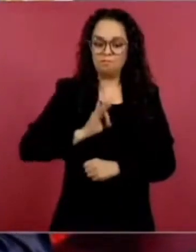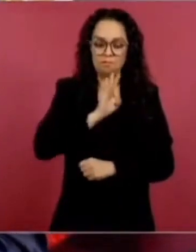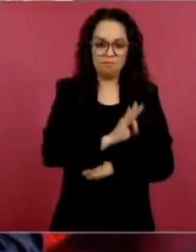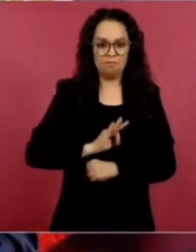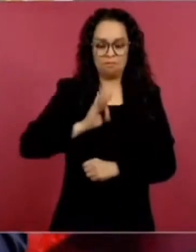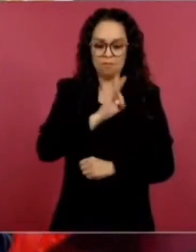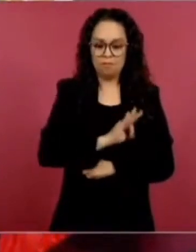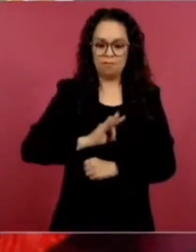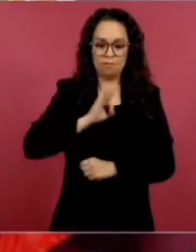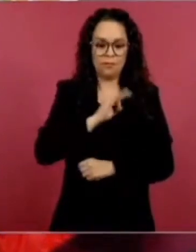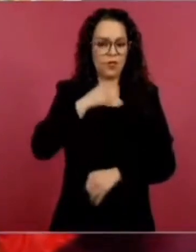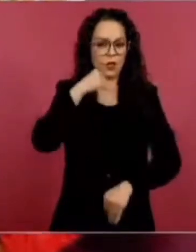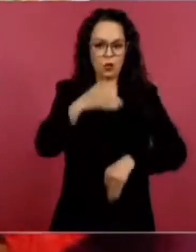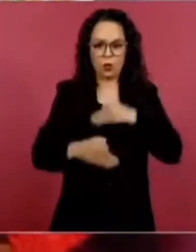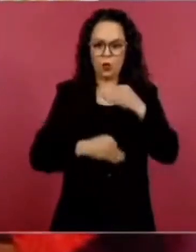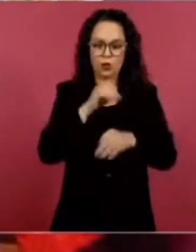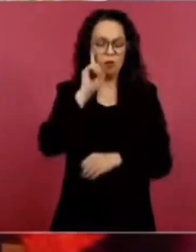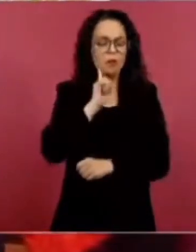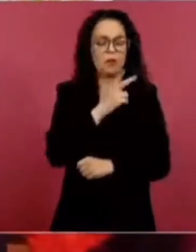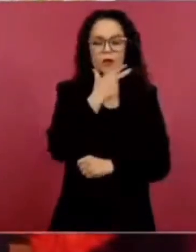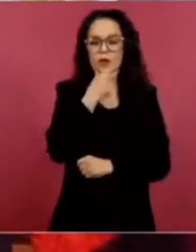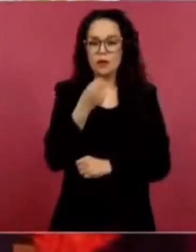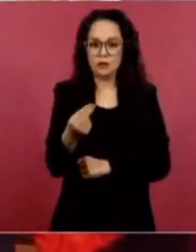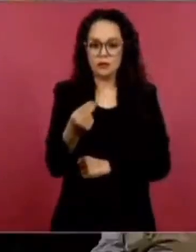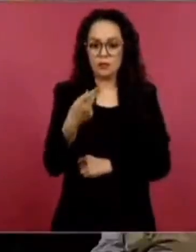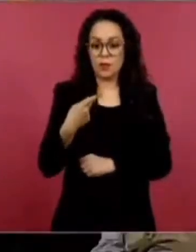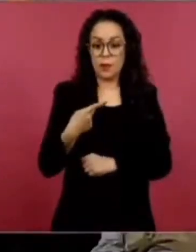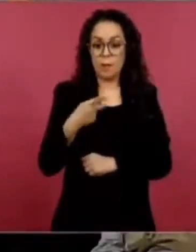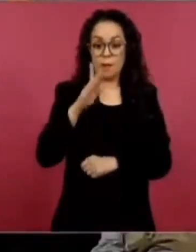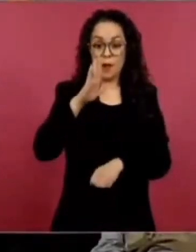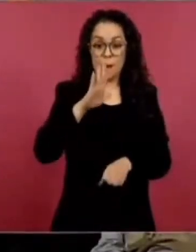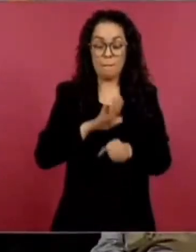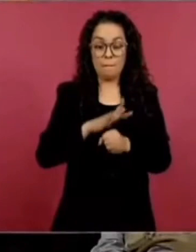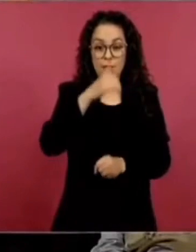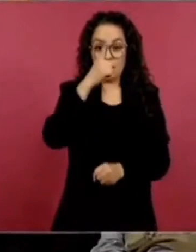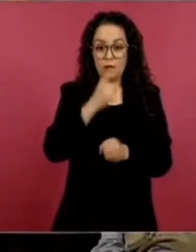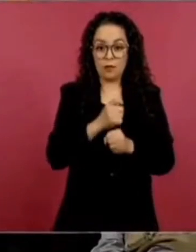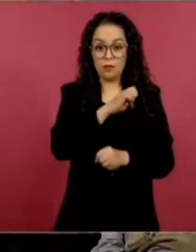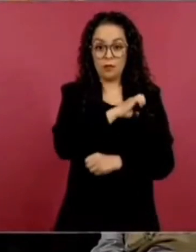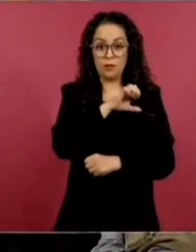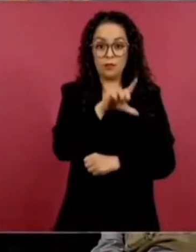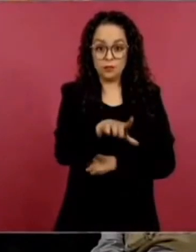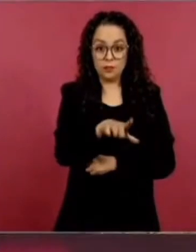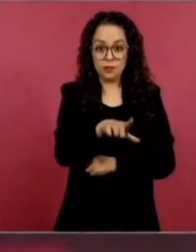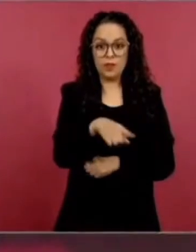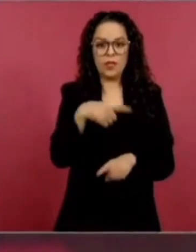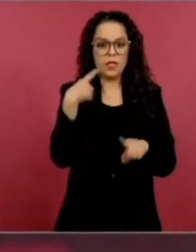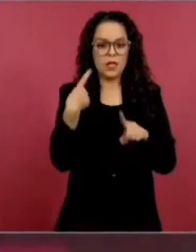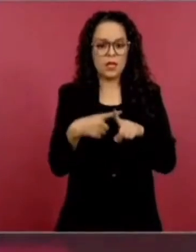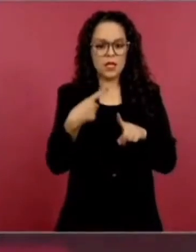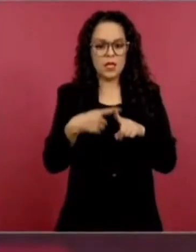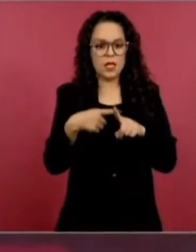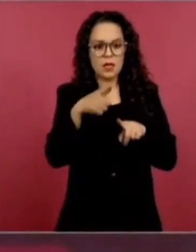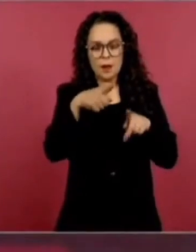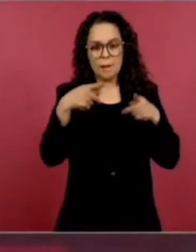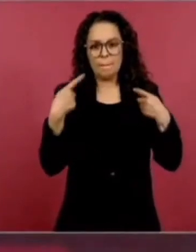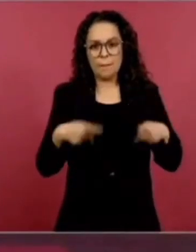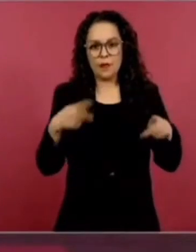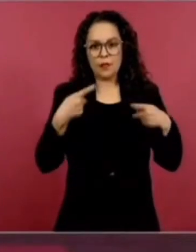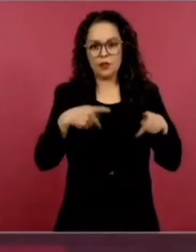mujeres, y en especial a los que les gusta el béisbol, porque